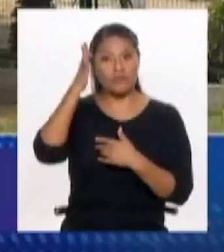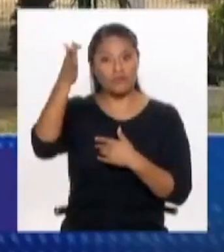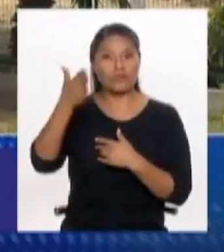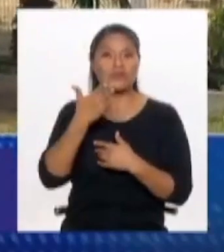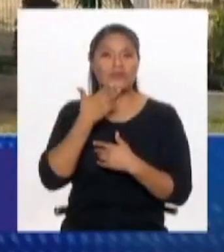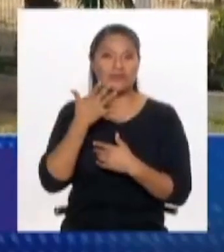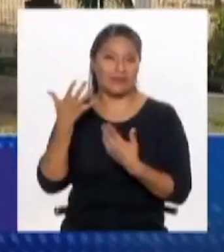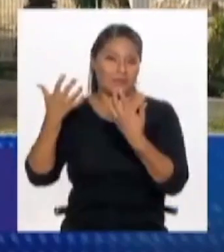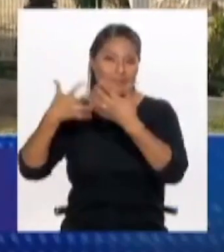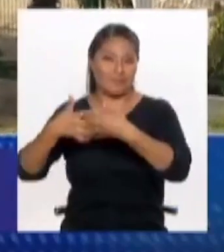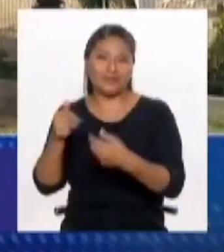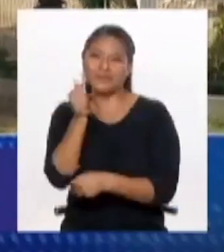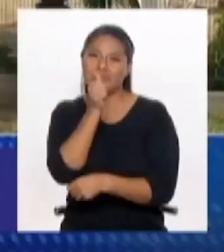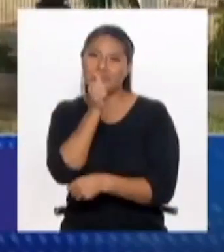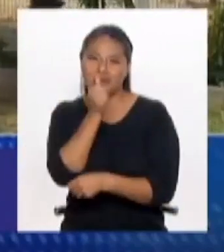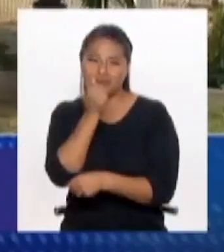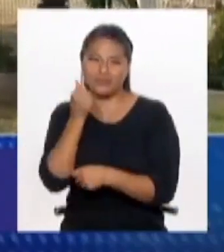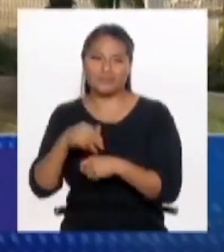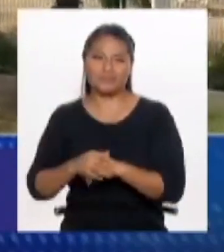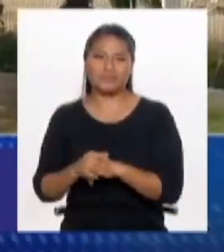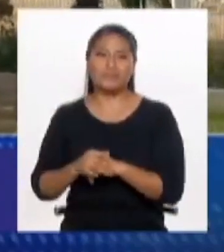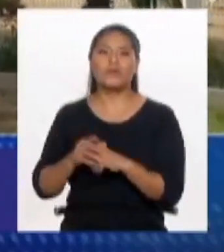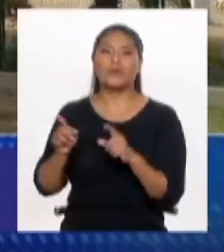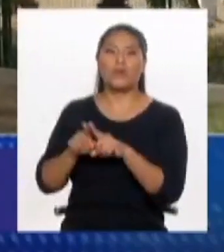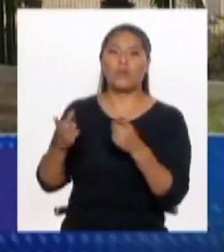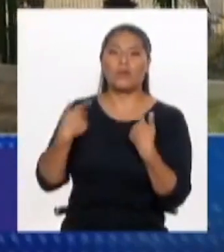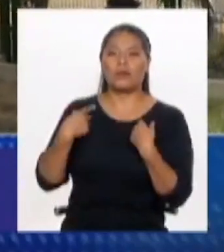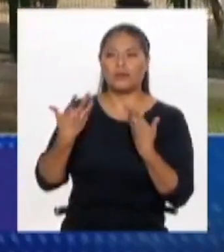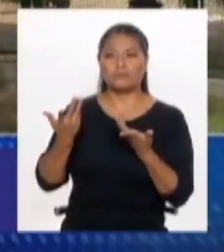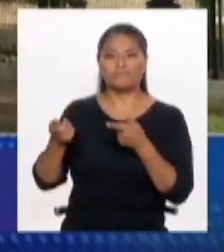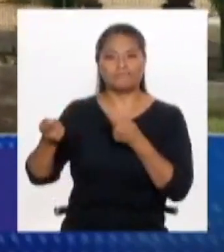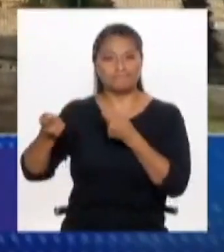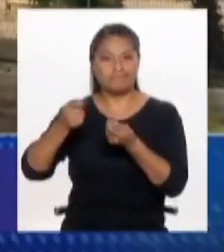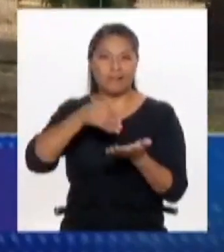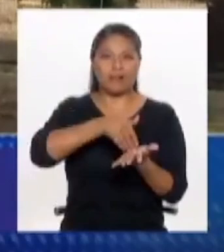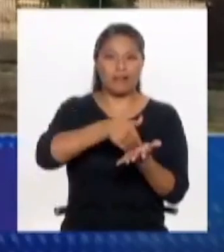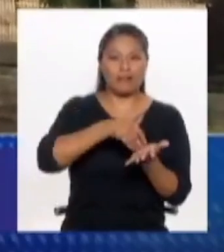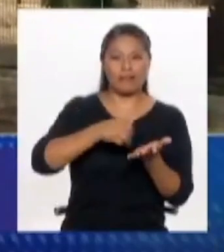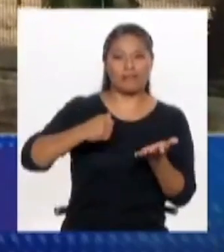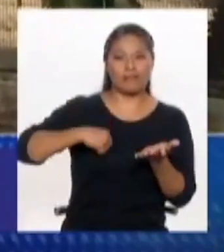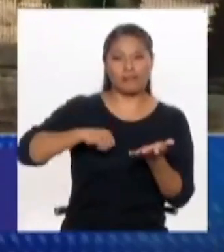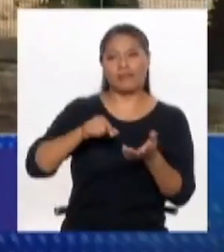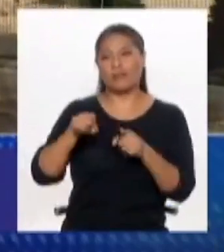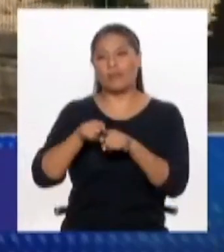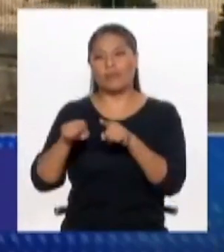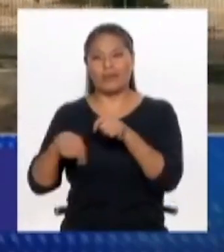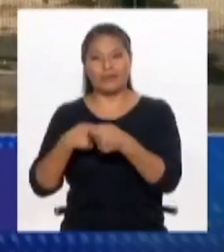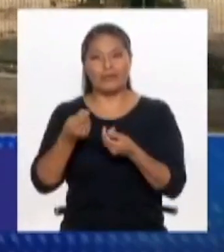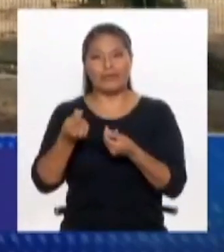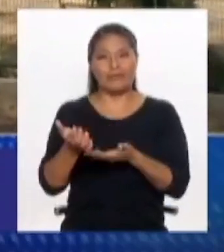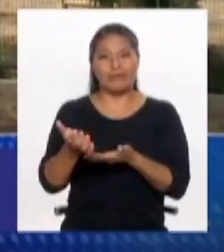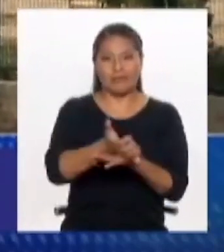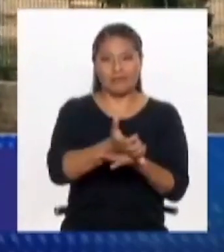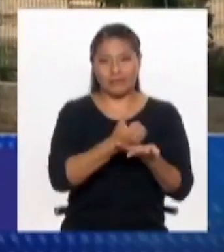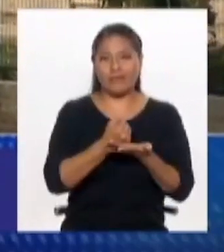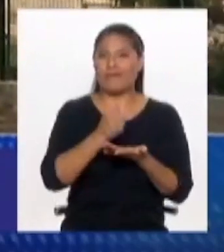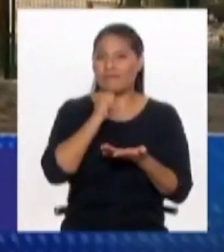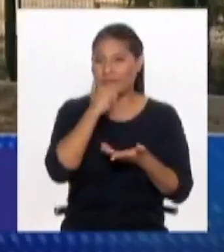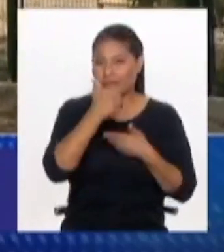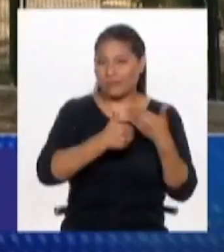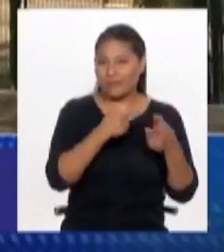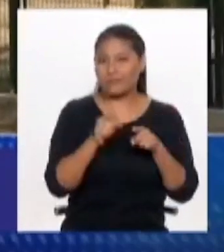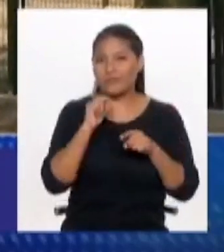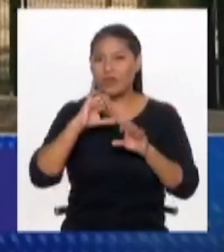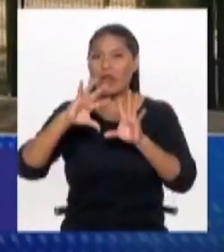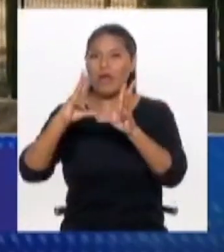en un Estado que es no solamente débil en gestión, sino débil en recaudación de presupuesto, trabajar de la mano con